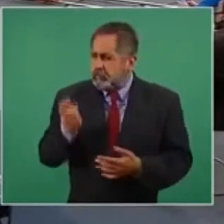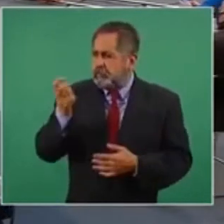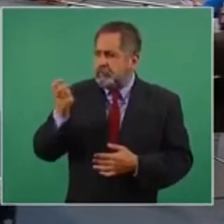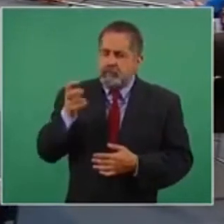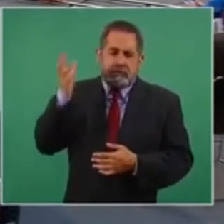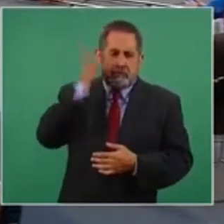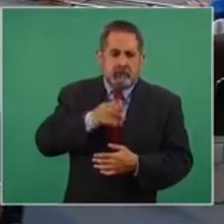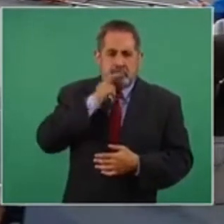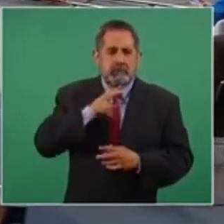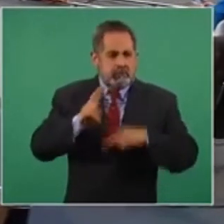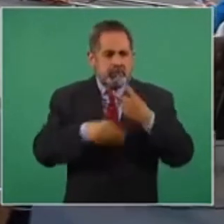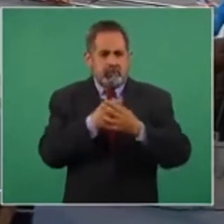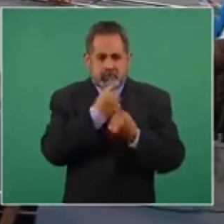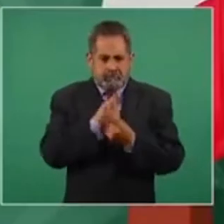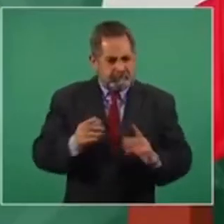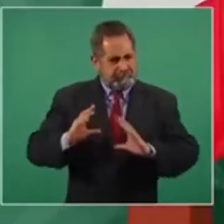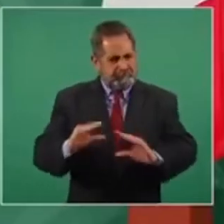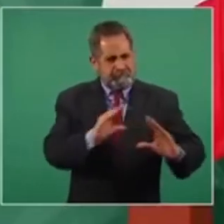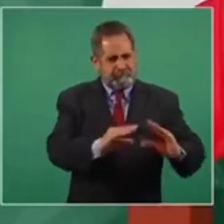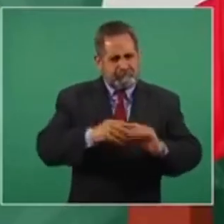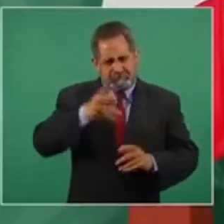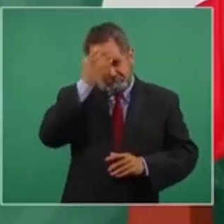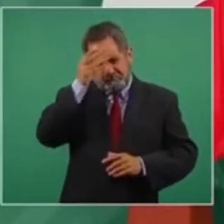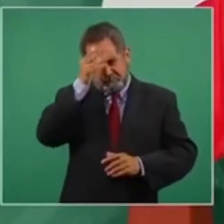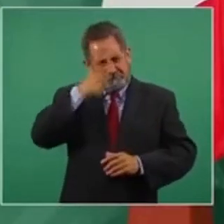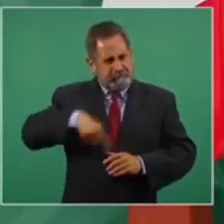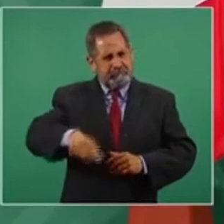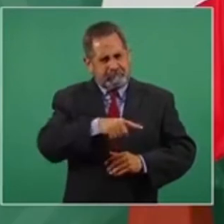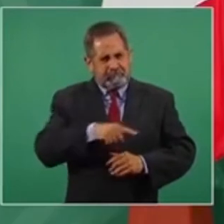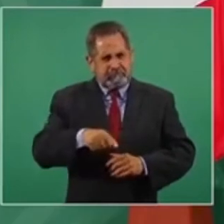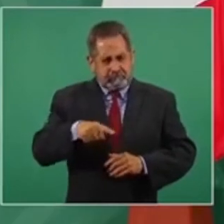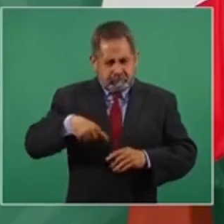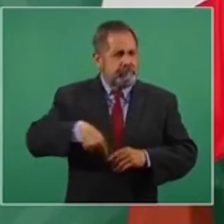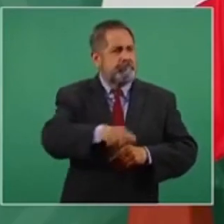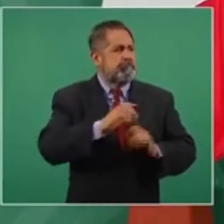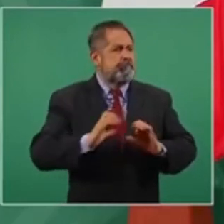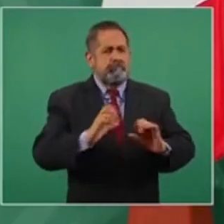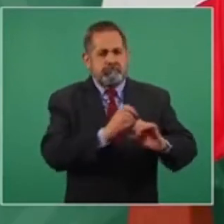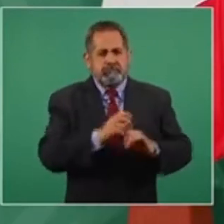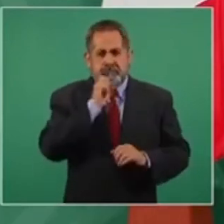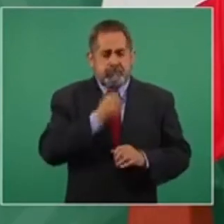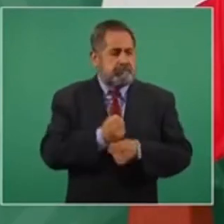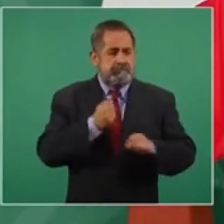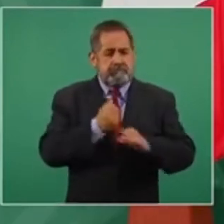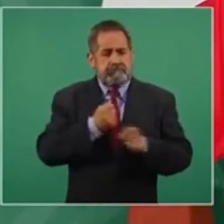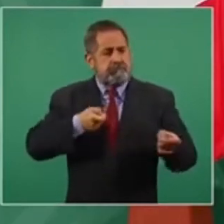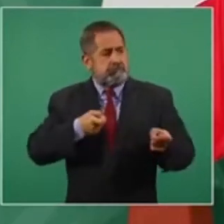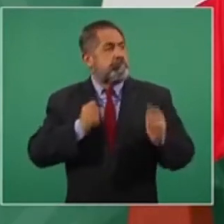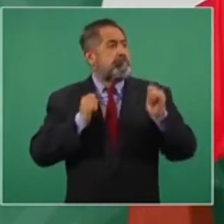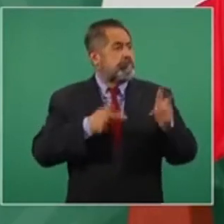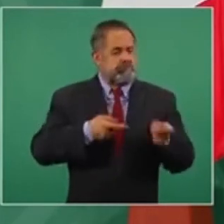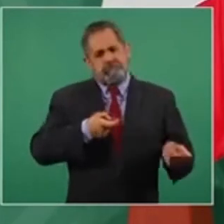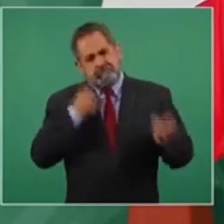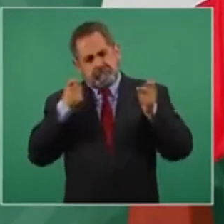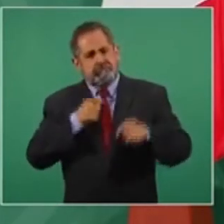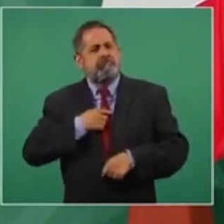a formar los niños, para que los niños, pues, como salen a cuidar, puedan llevar un arma y puedan defenderse.